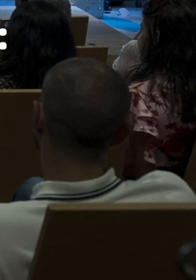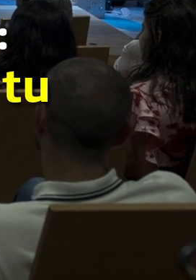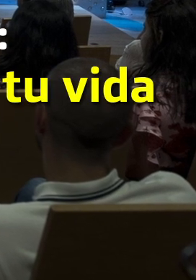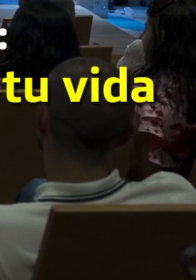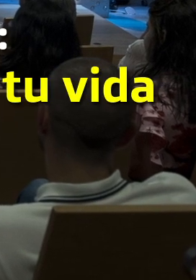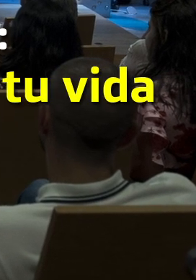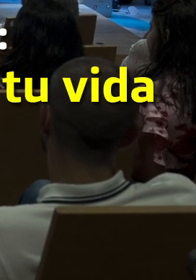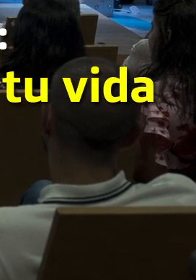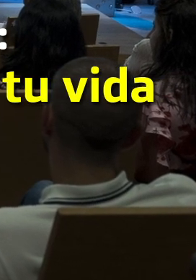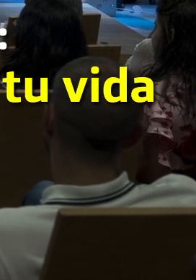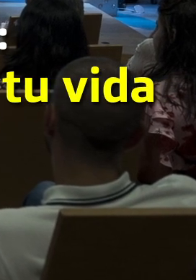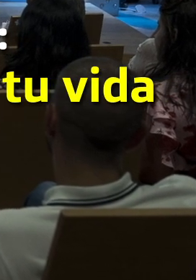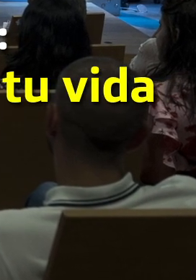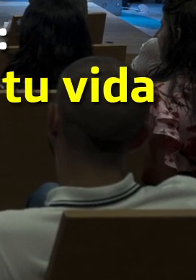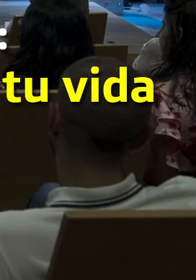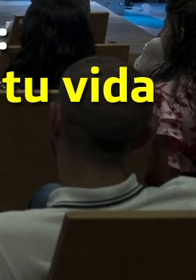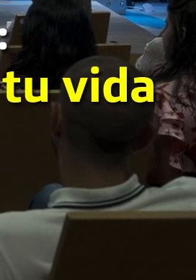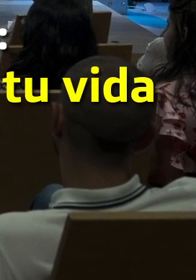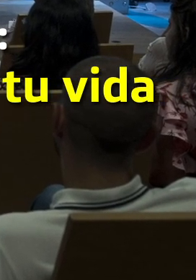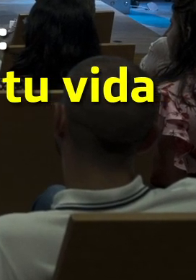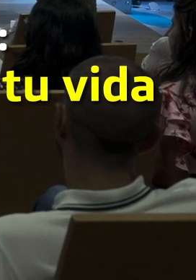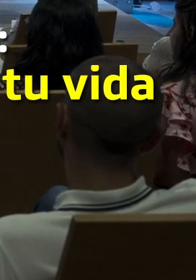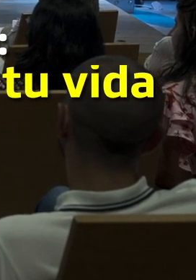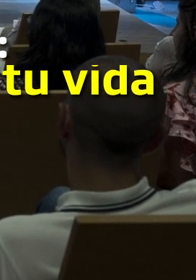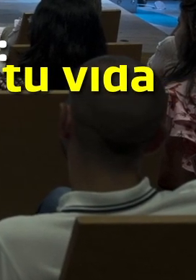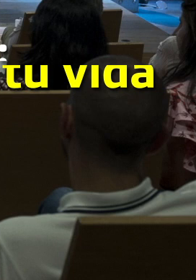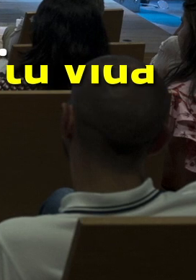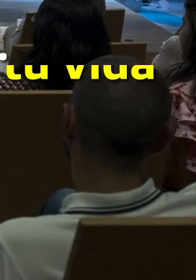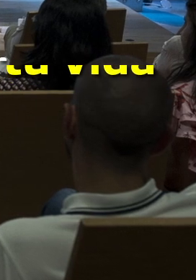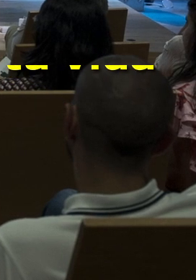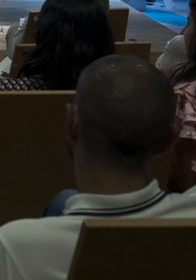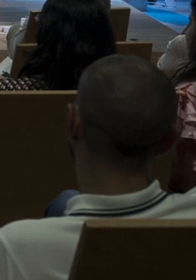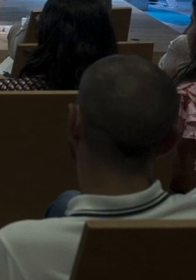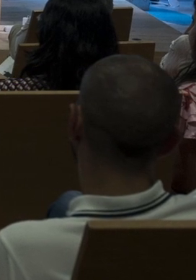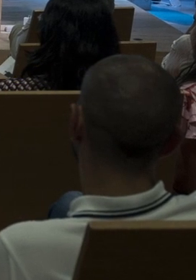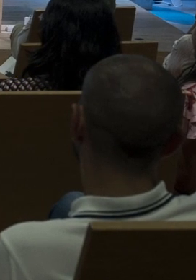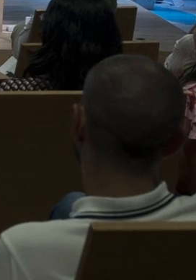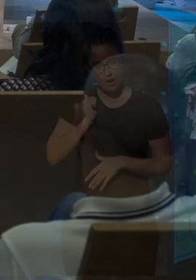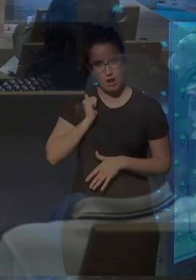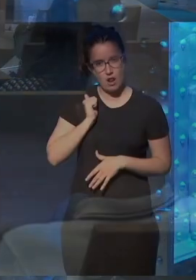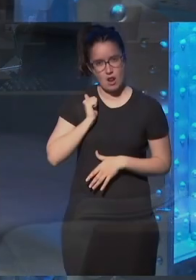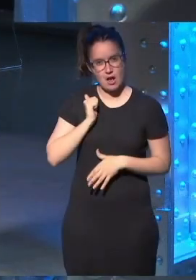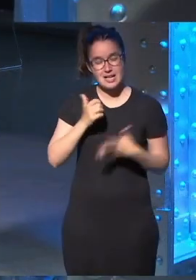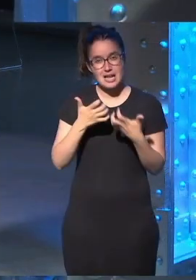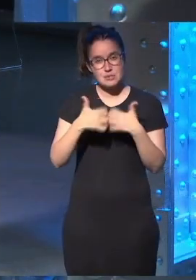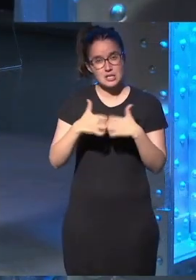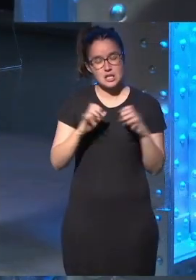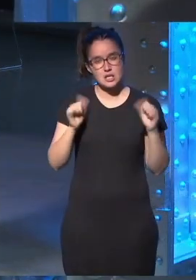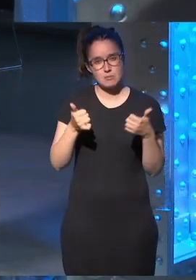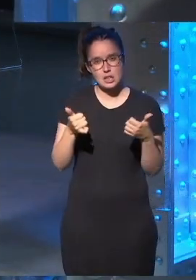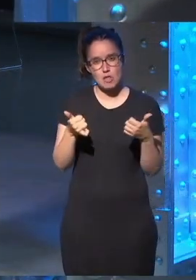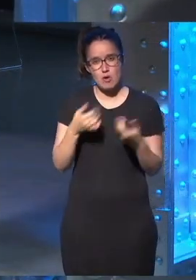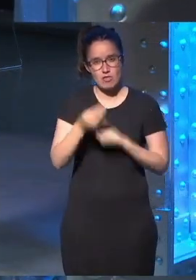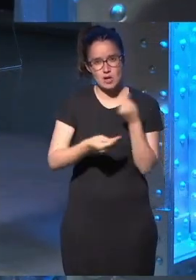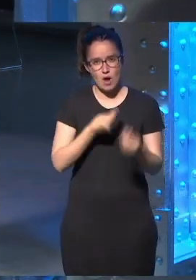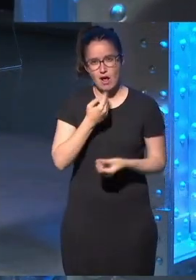permiten sacar o extraer patrones interesantes de estos datos de formas que antes no podíamos. Las máquinas han empezado a hacer algo